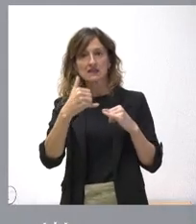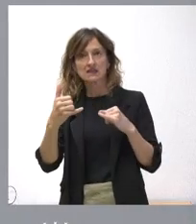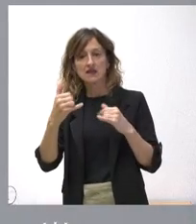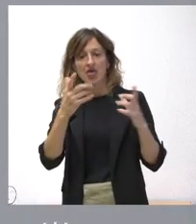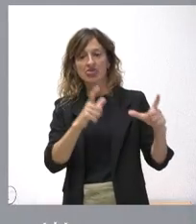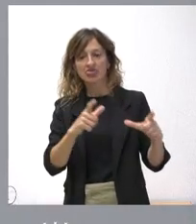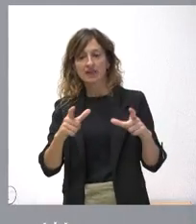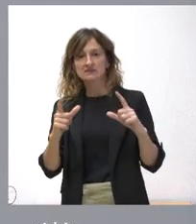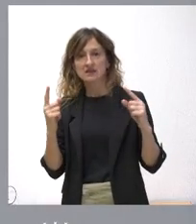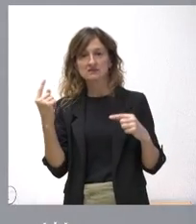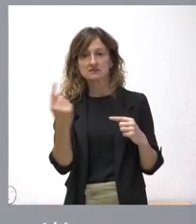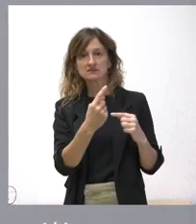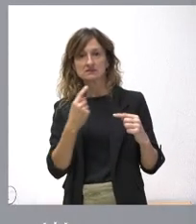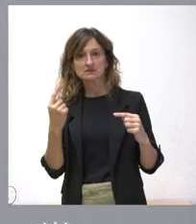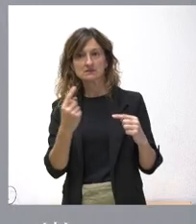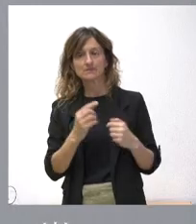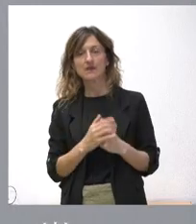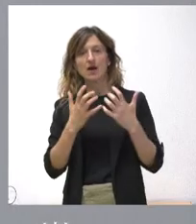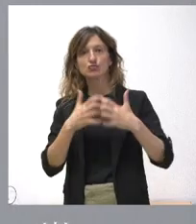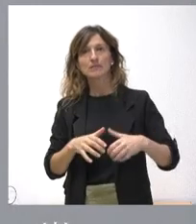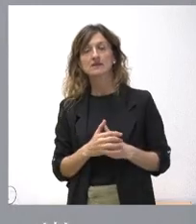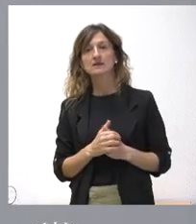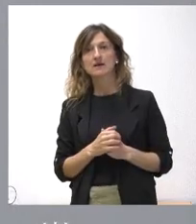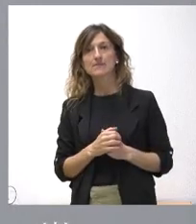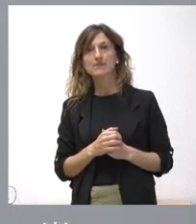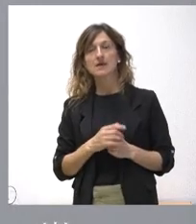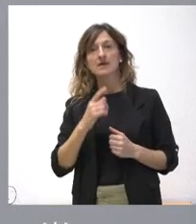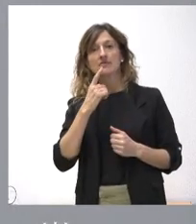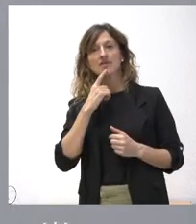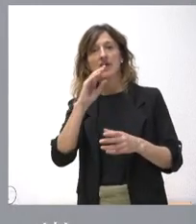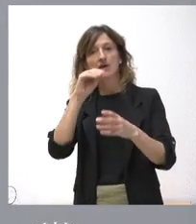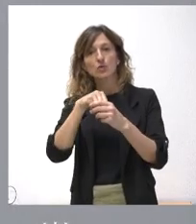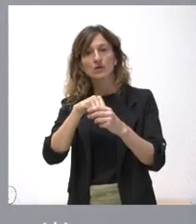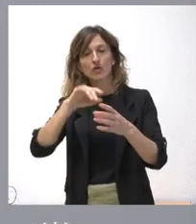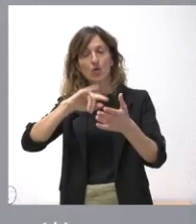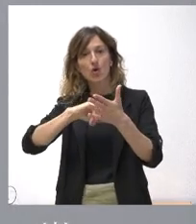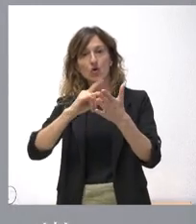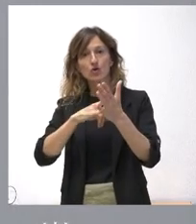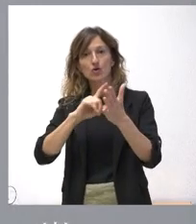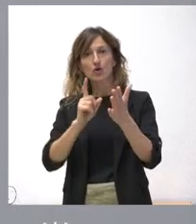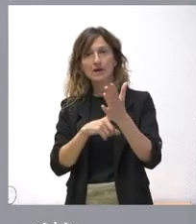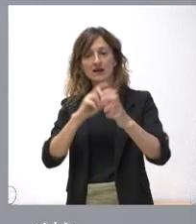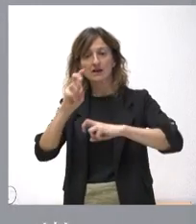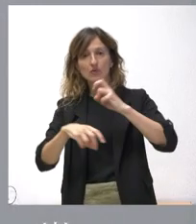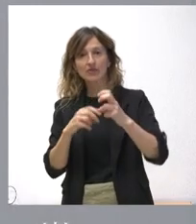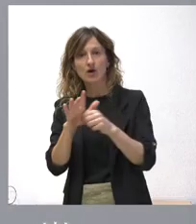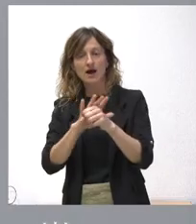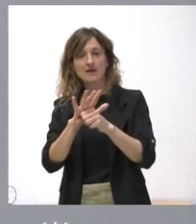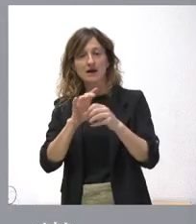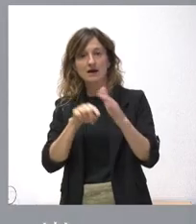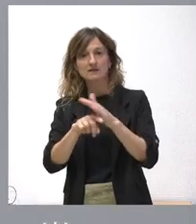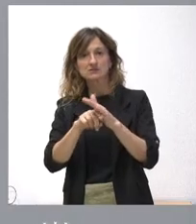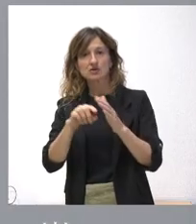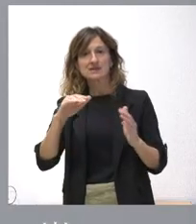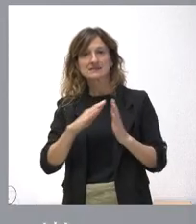cestas de rotación mecanizada. La actuación incluye el proyecto global de renovación tecnológica de las áreas de gestión del Hospital Santa